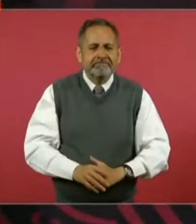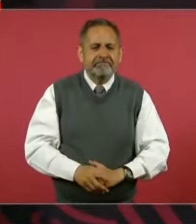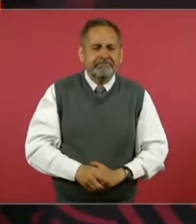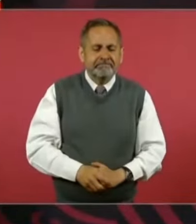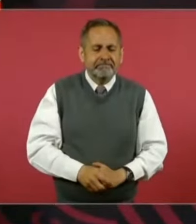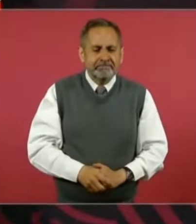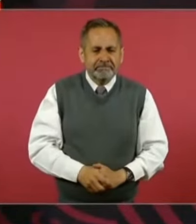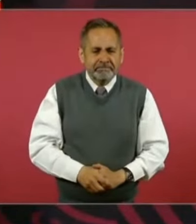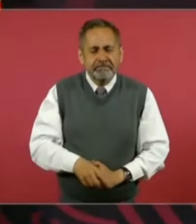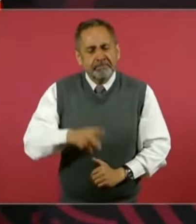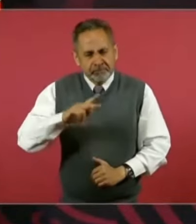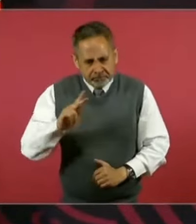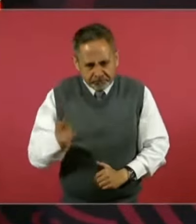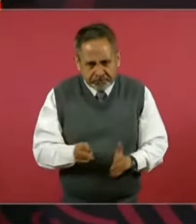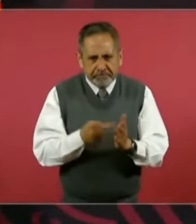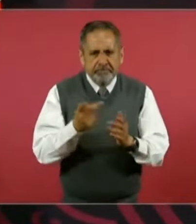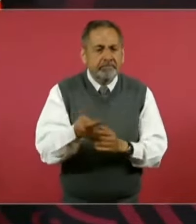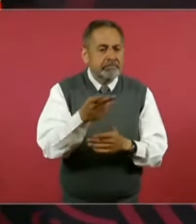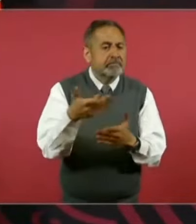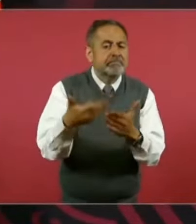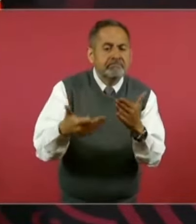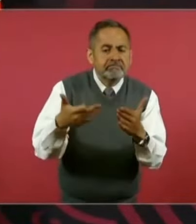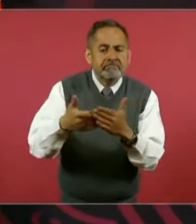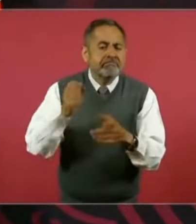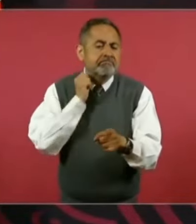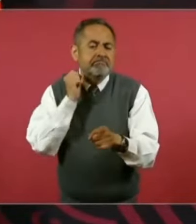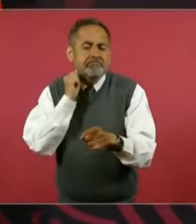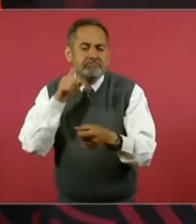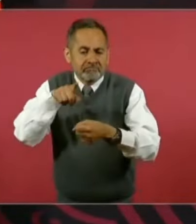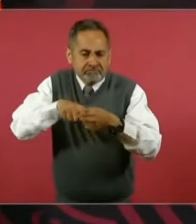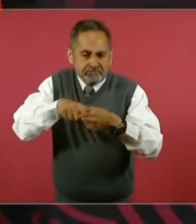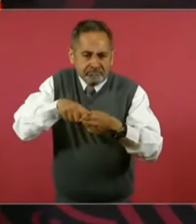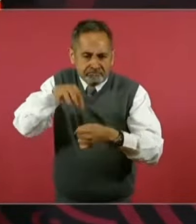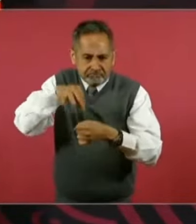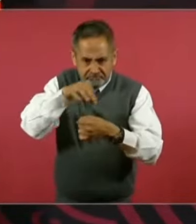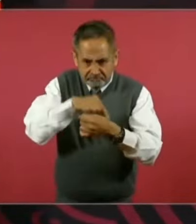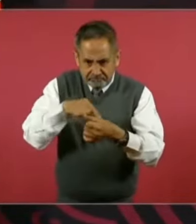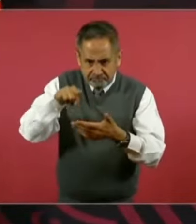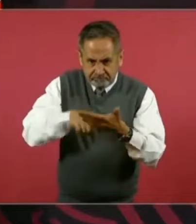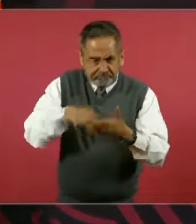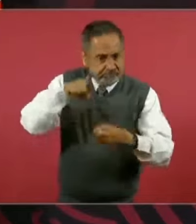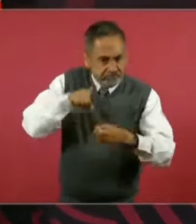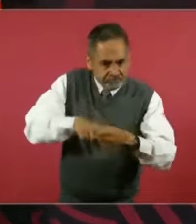Pregunto nuevamente si falta algún senador o senadora para emitir su voto.